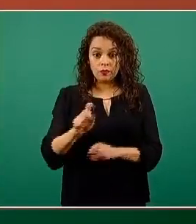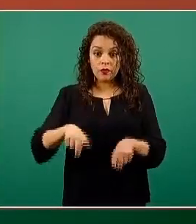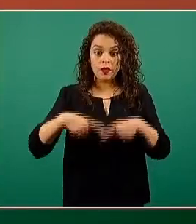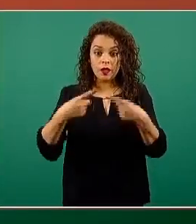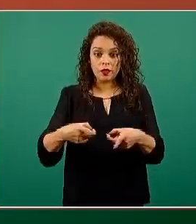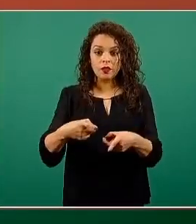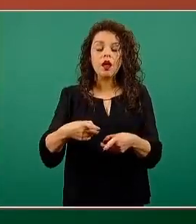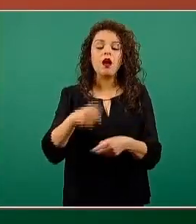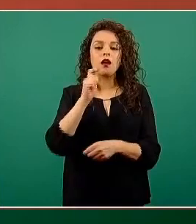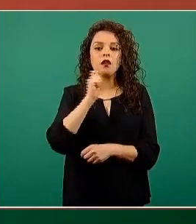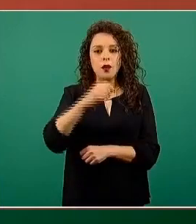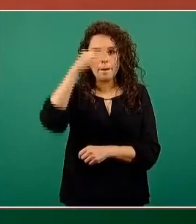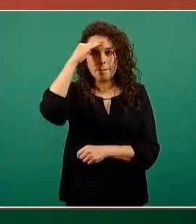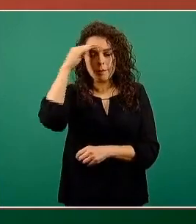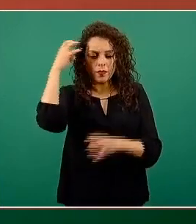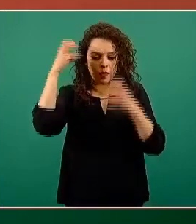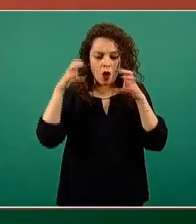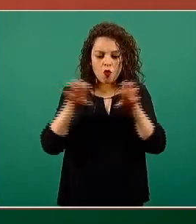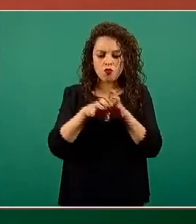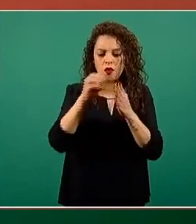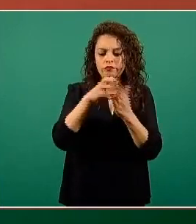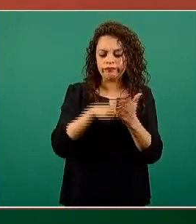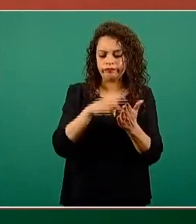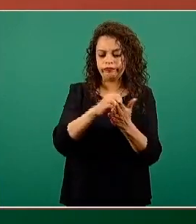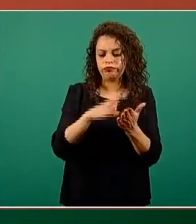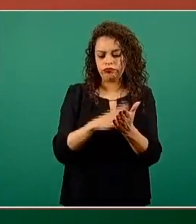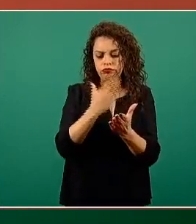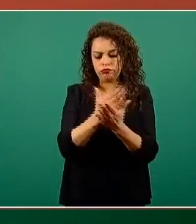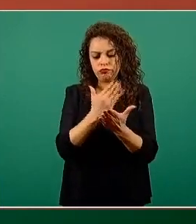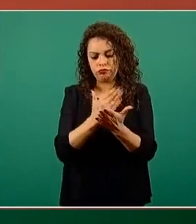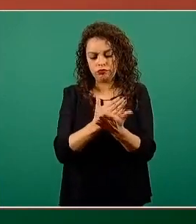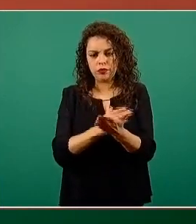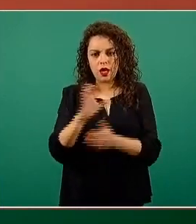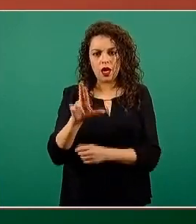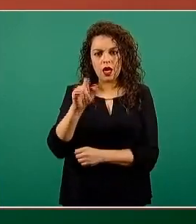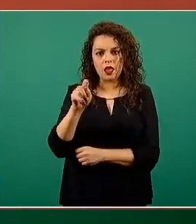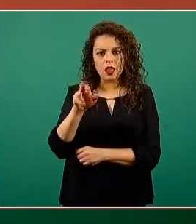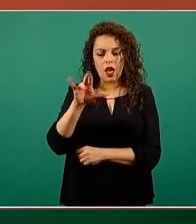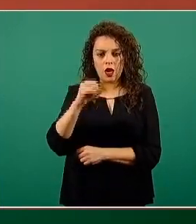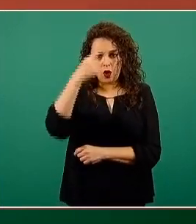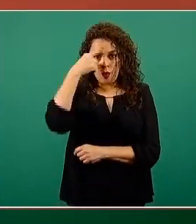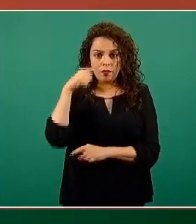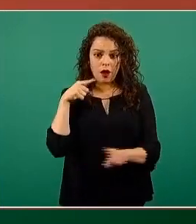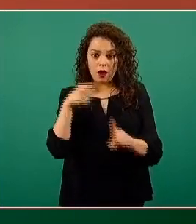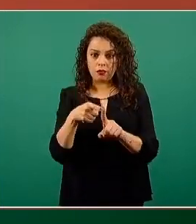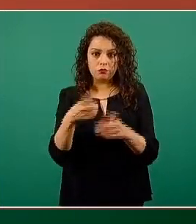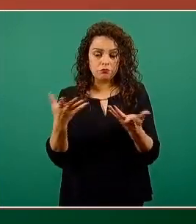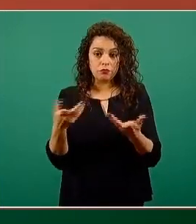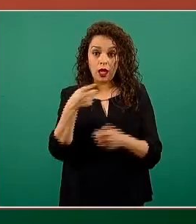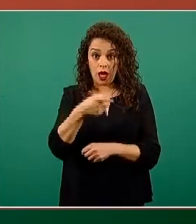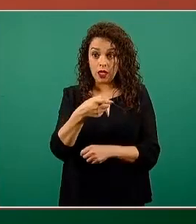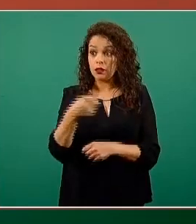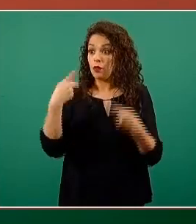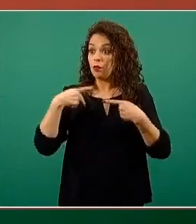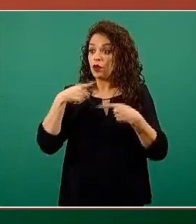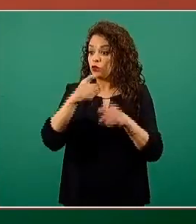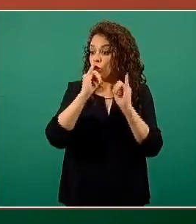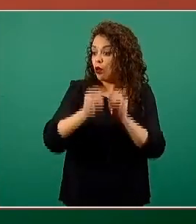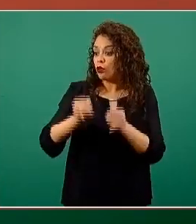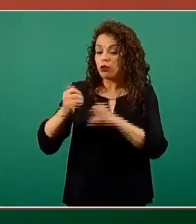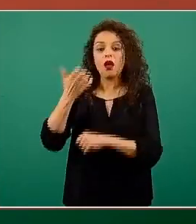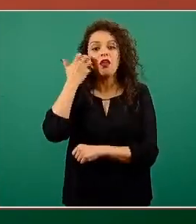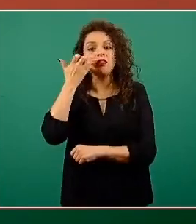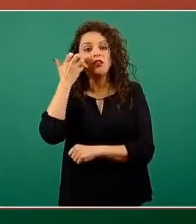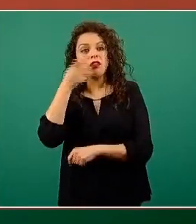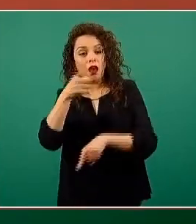vacunación a nivel nacional y que estos no pueden ponerse en cuestionamiento por situaciones individuales. Insisto